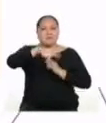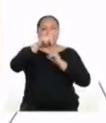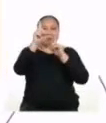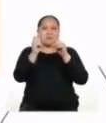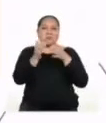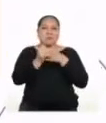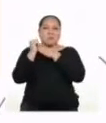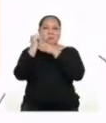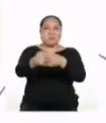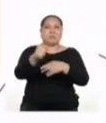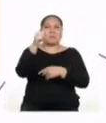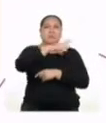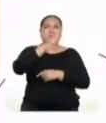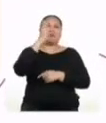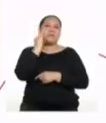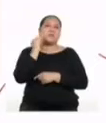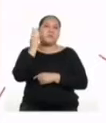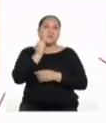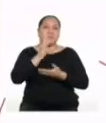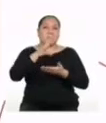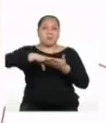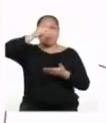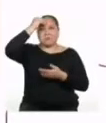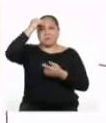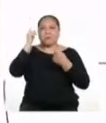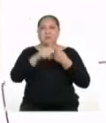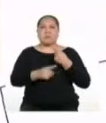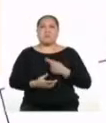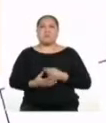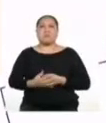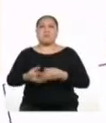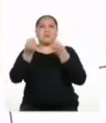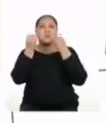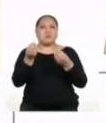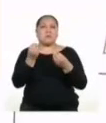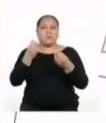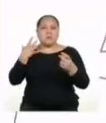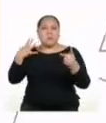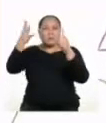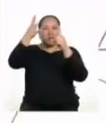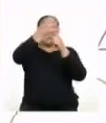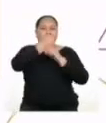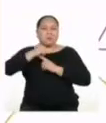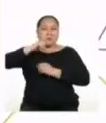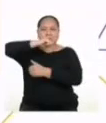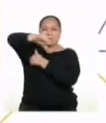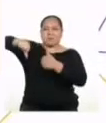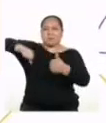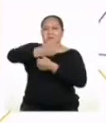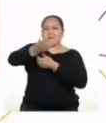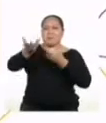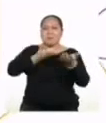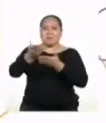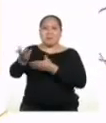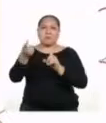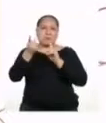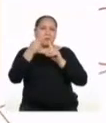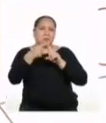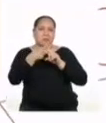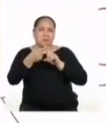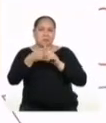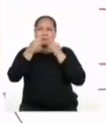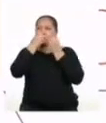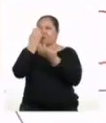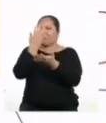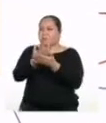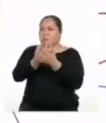preguntas orientadoras de la experiencia de aprendizaje son... ¿Cómo podemos lograr una convivencia positiva y armónica entre las personas